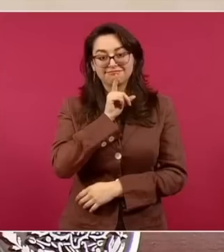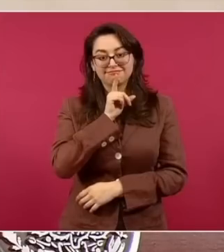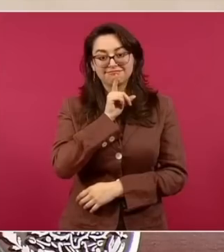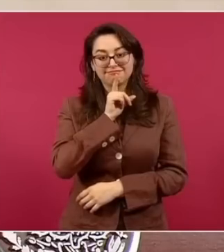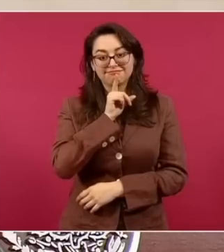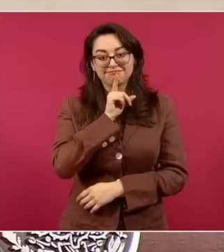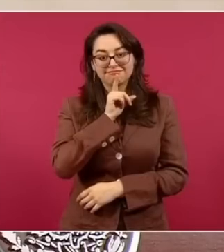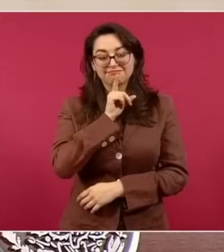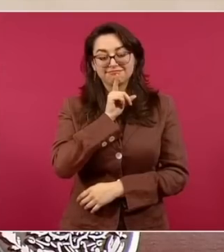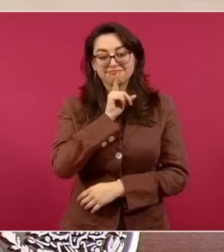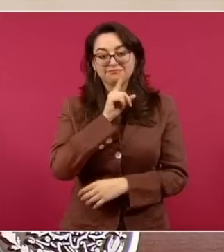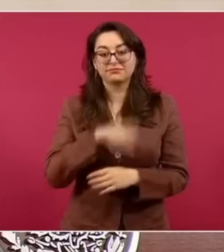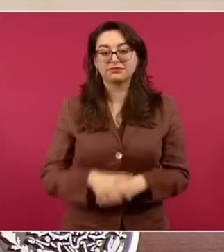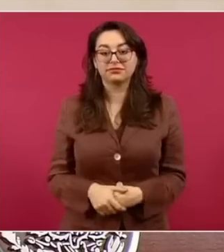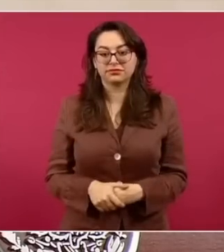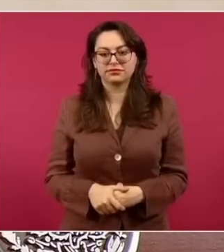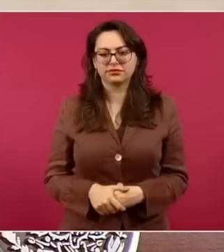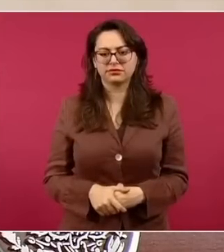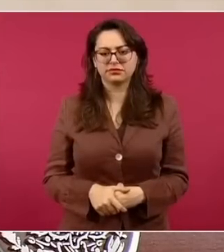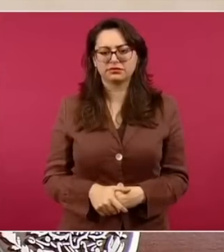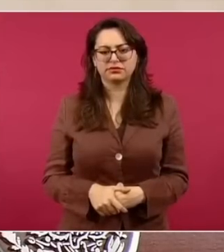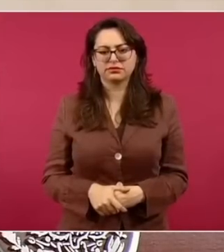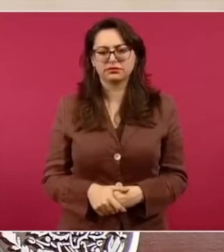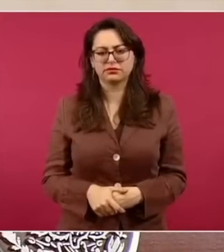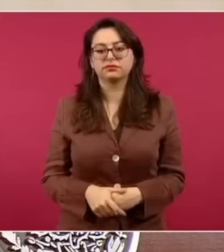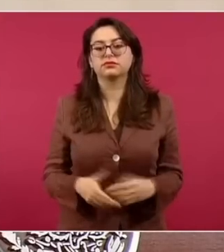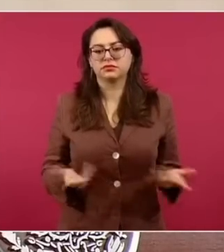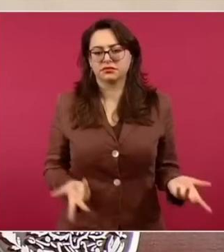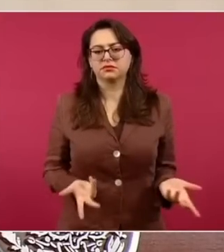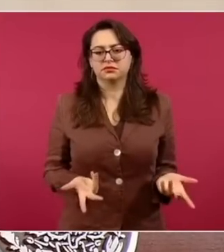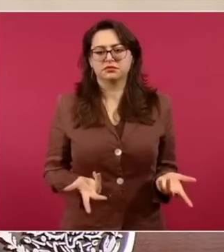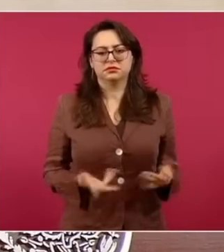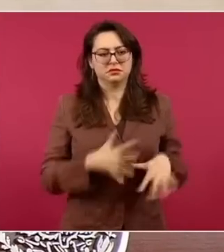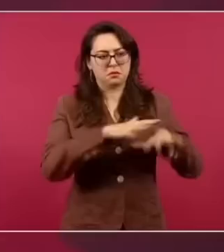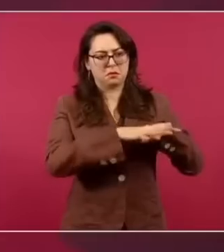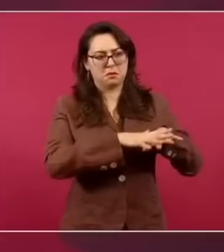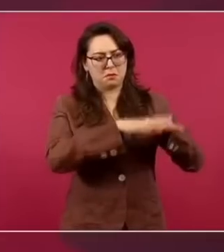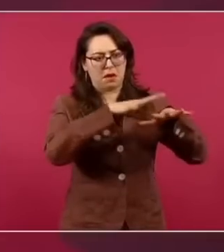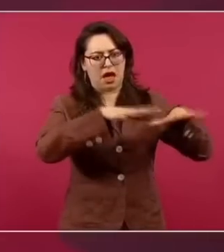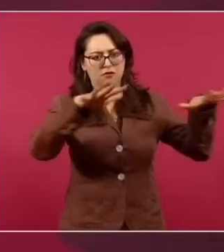Sí existe el petróleo en las aguas profundas.